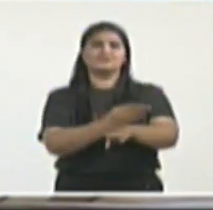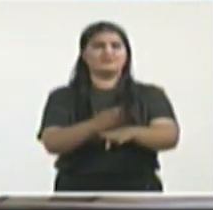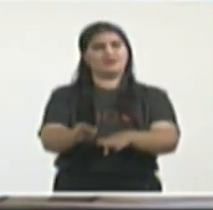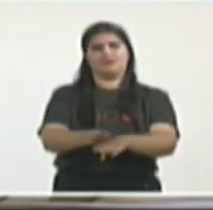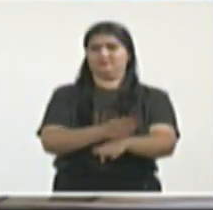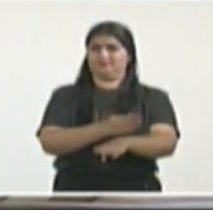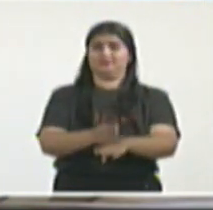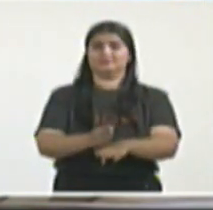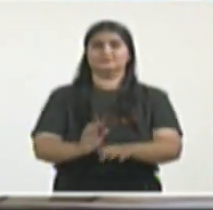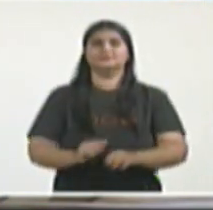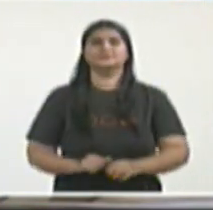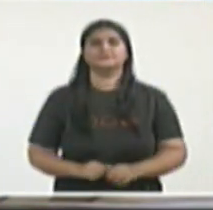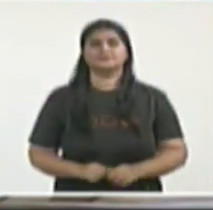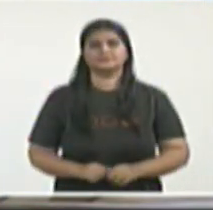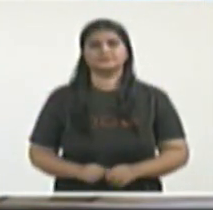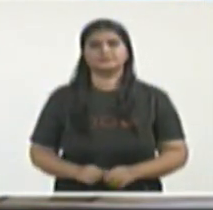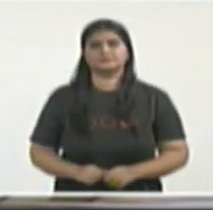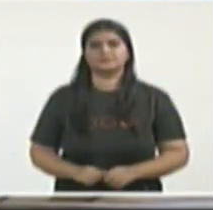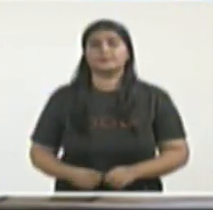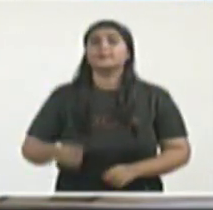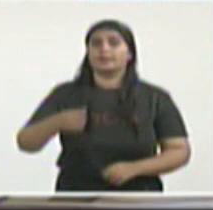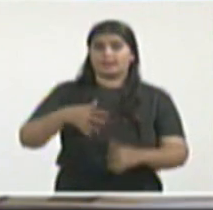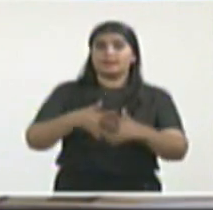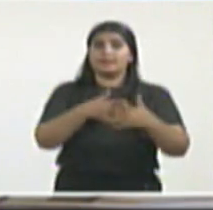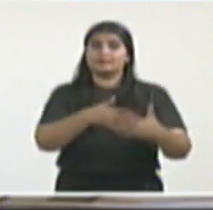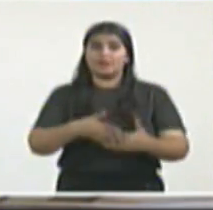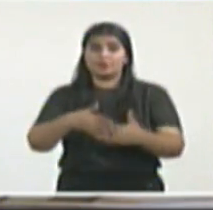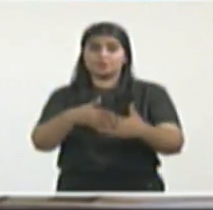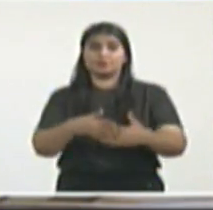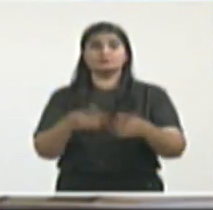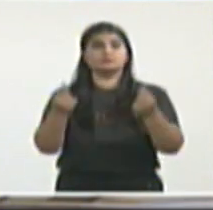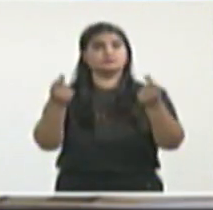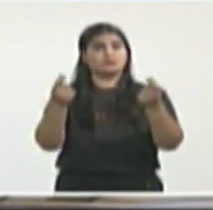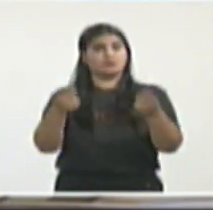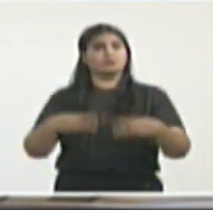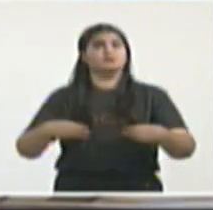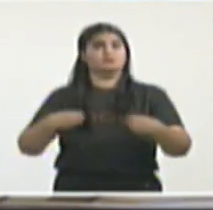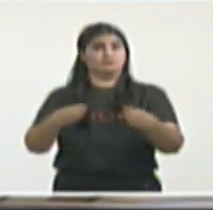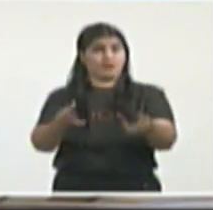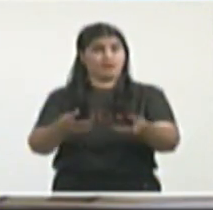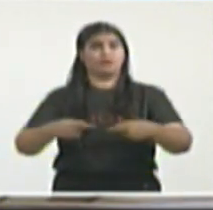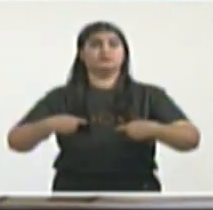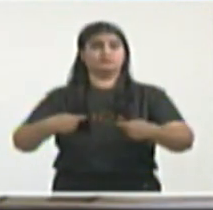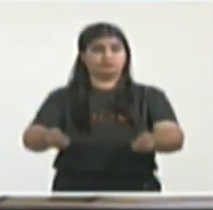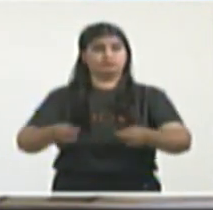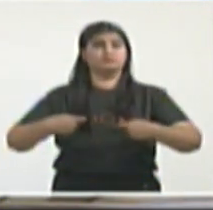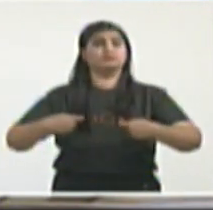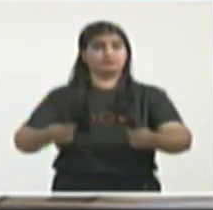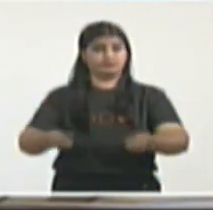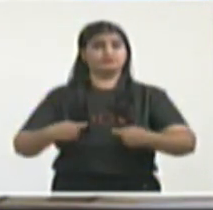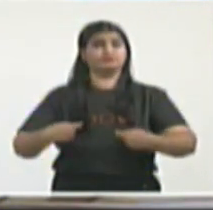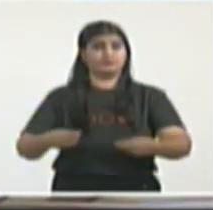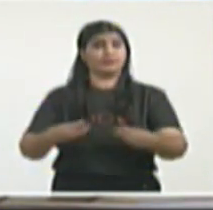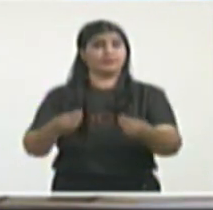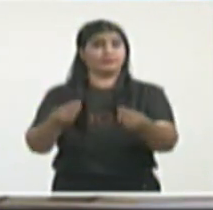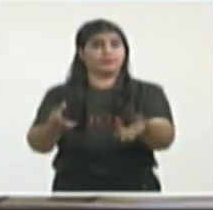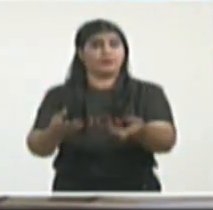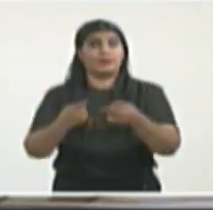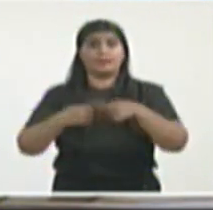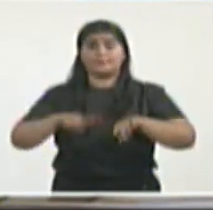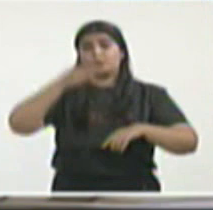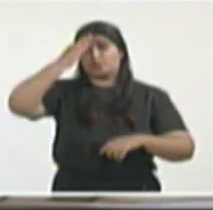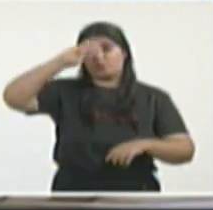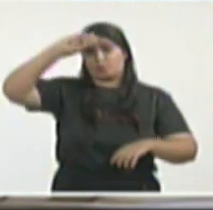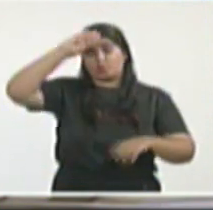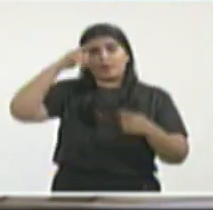efectos y a mí me parece que debemos reconocer que la respuesta contundente de